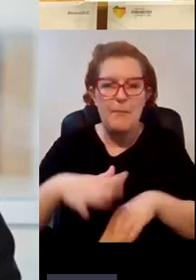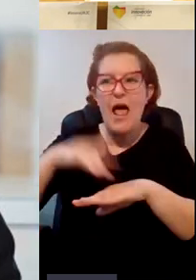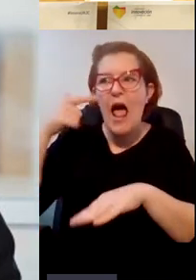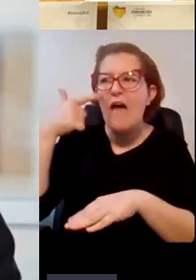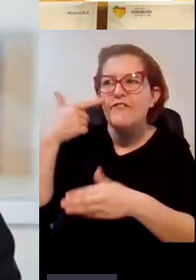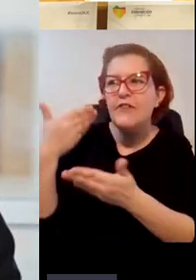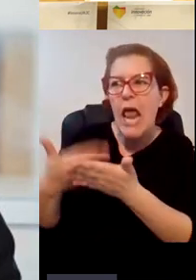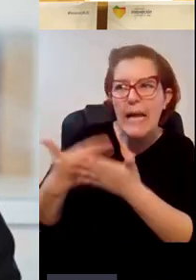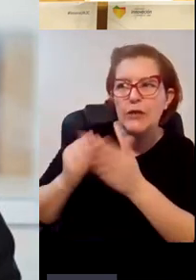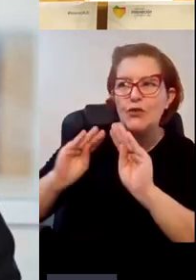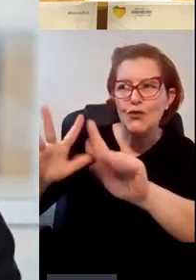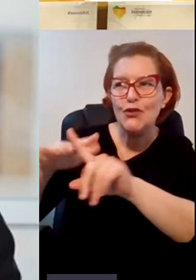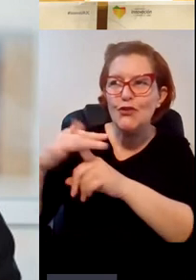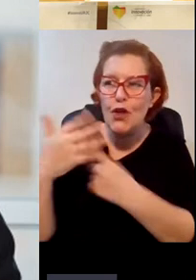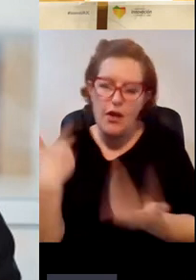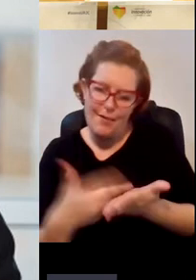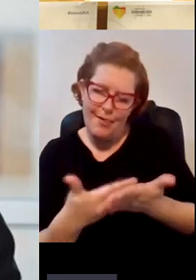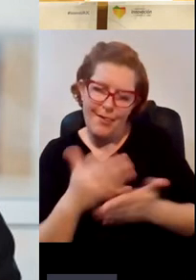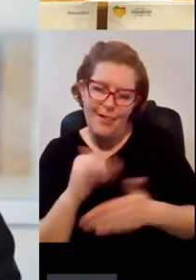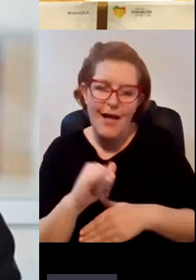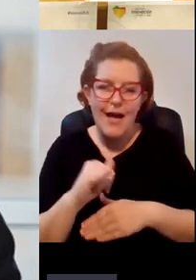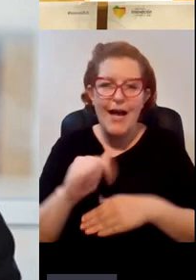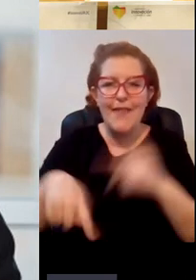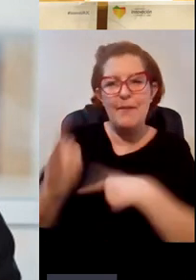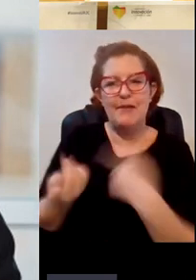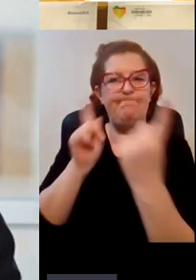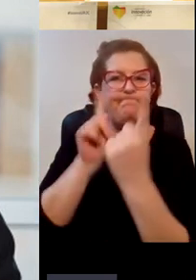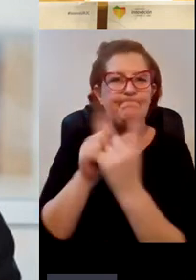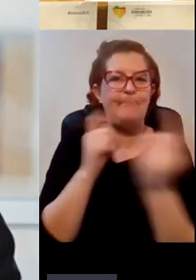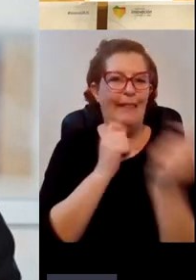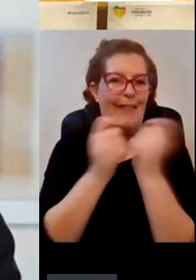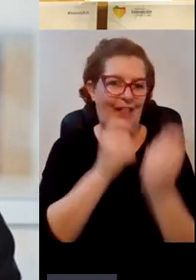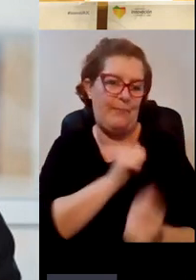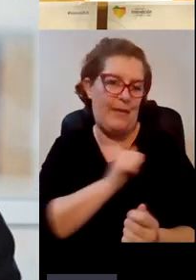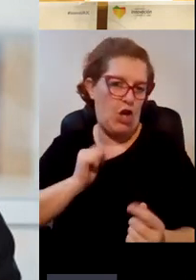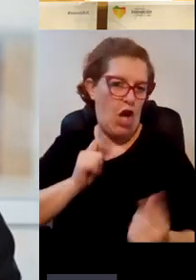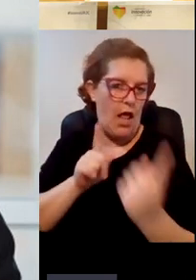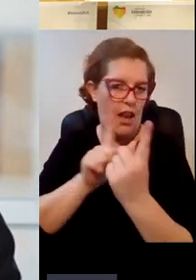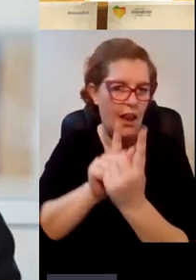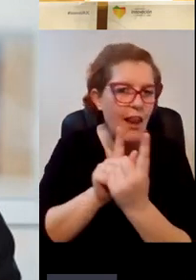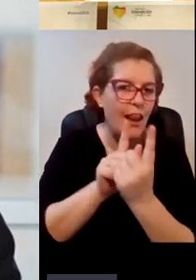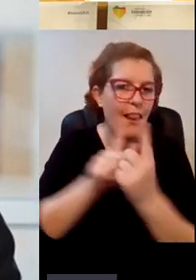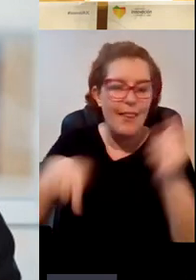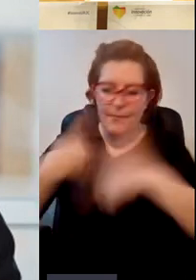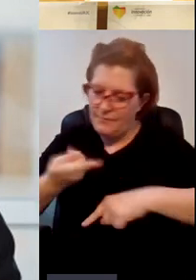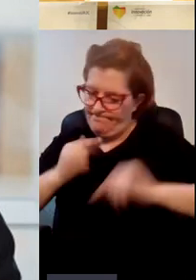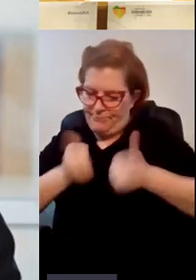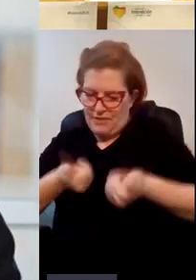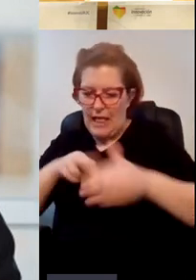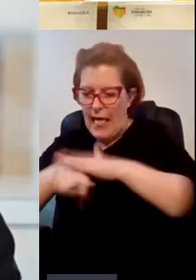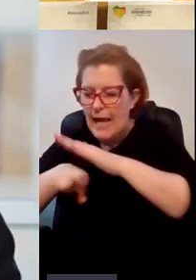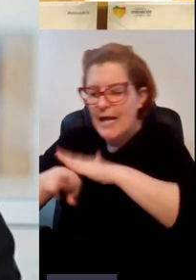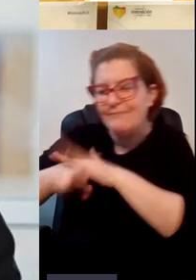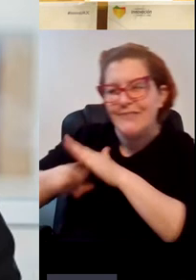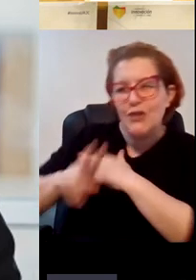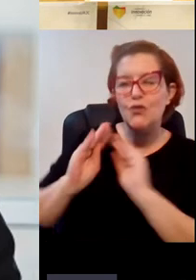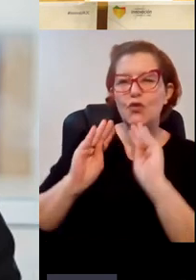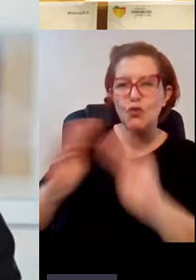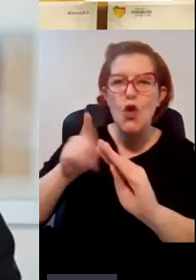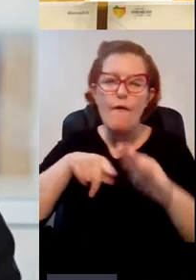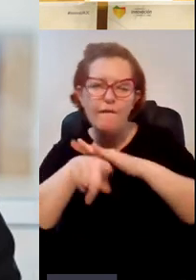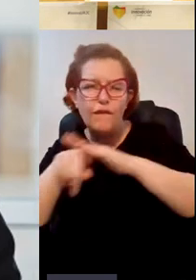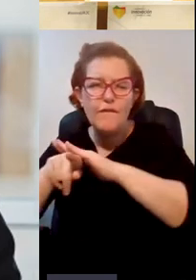circunstancia y realizar una entrevista personalizada nos ponemos a gestionar los recursos que puede necesitar